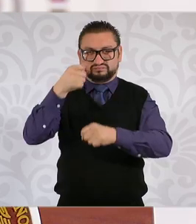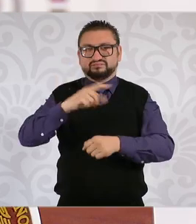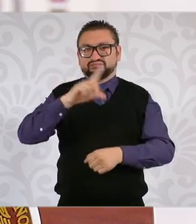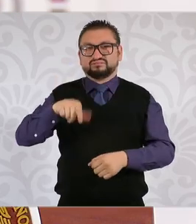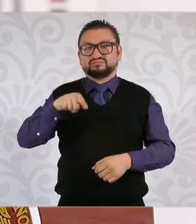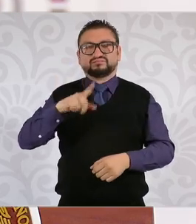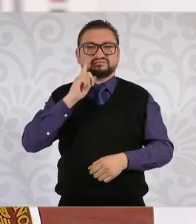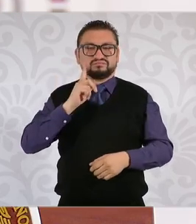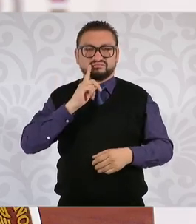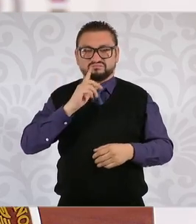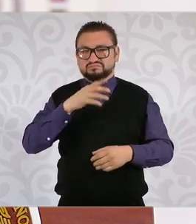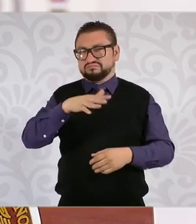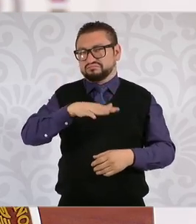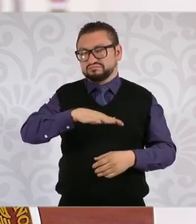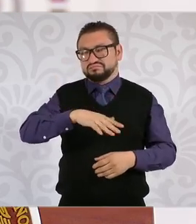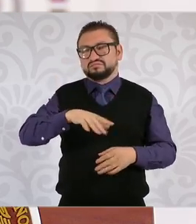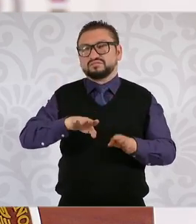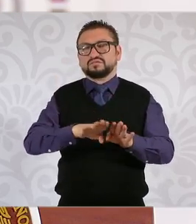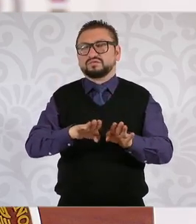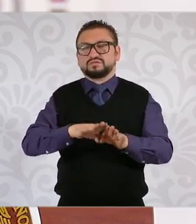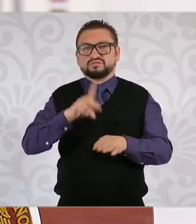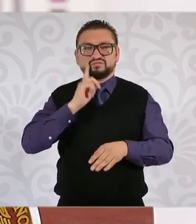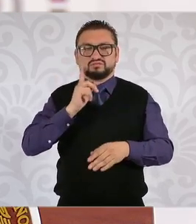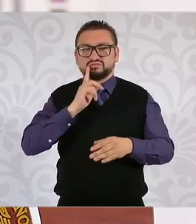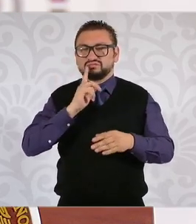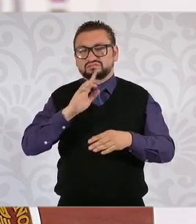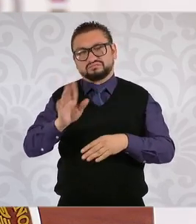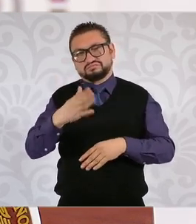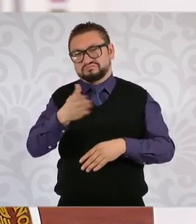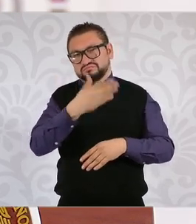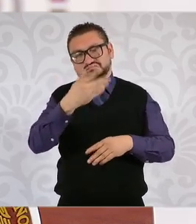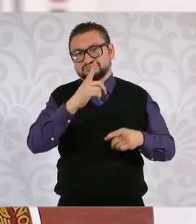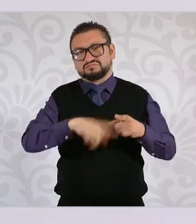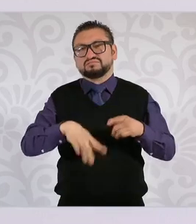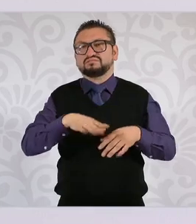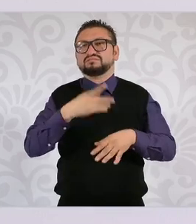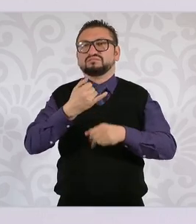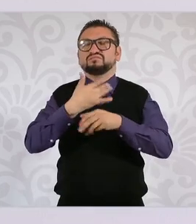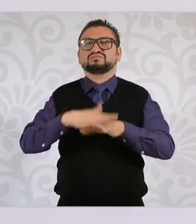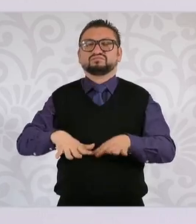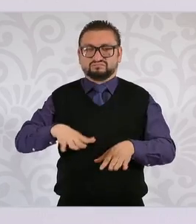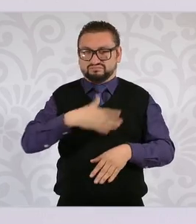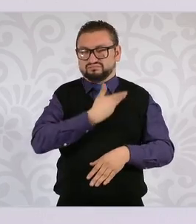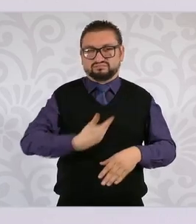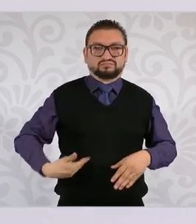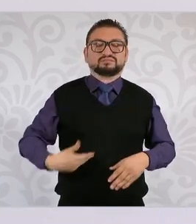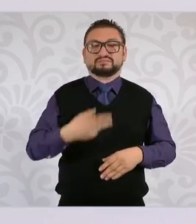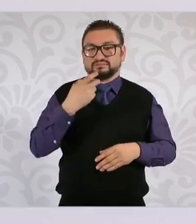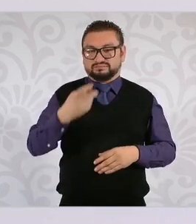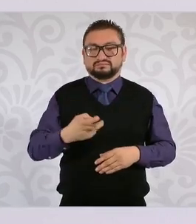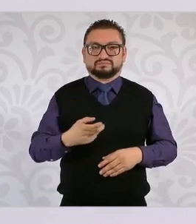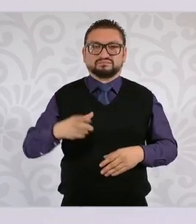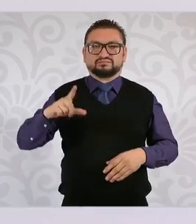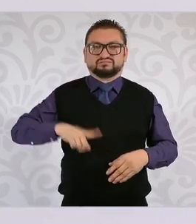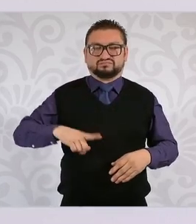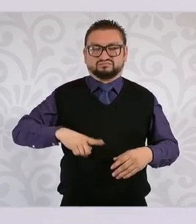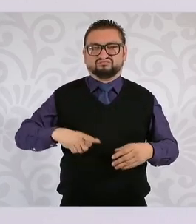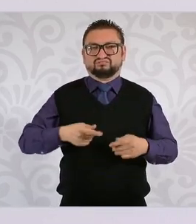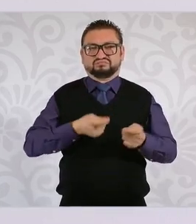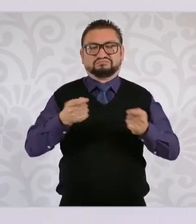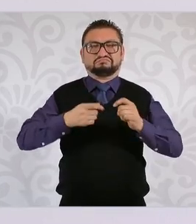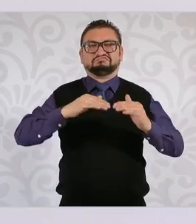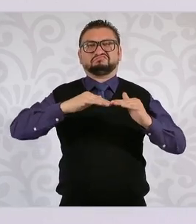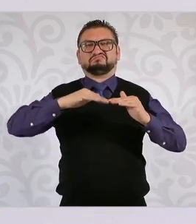fueron desalojadas porque venía el informe presidencial, pues era una época de un estado represor.